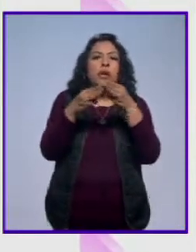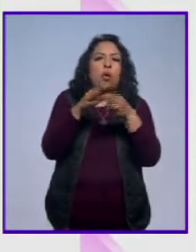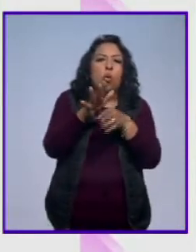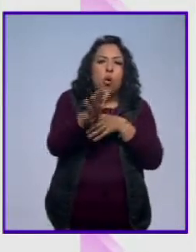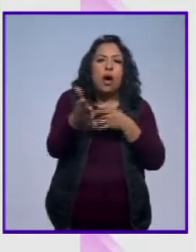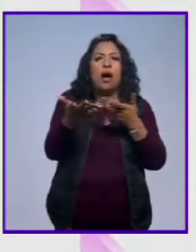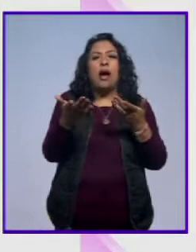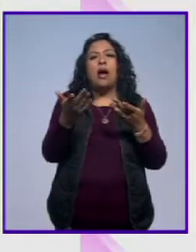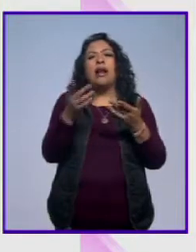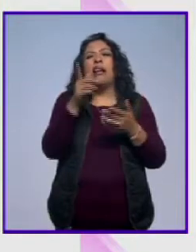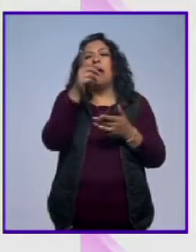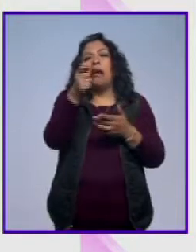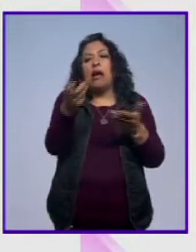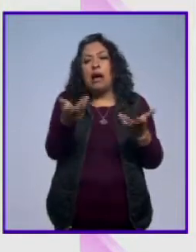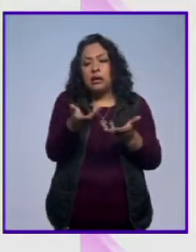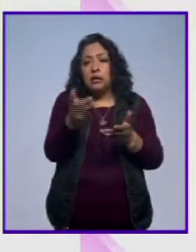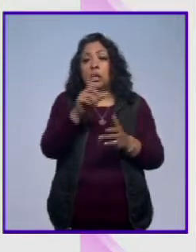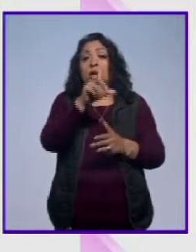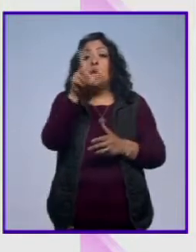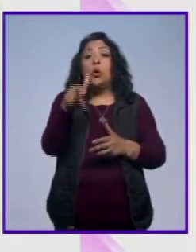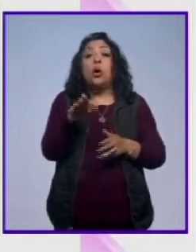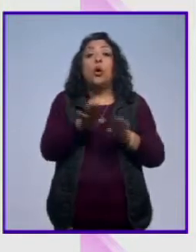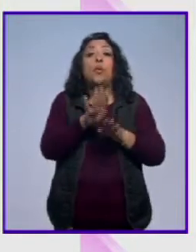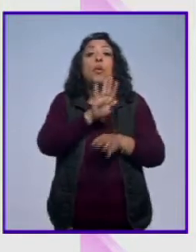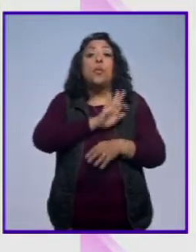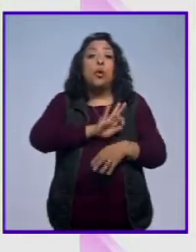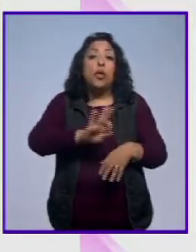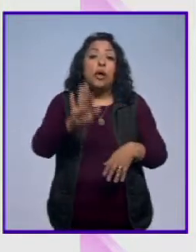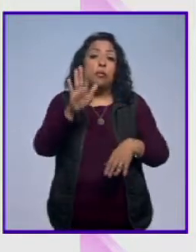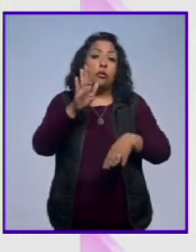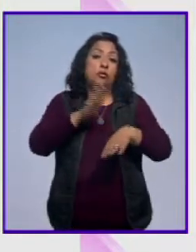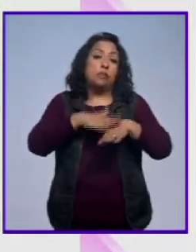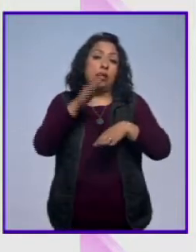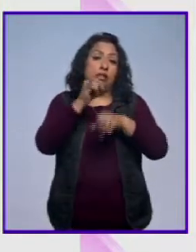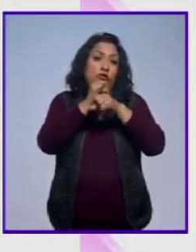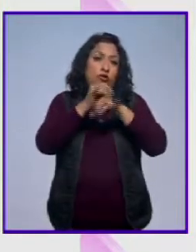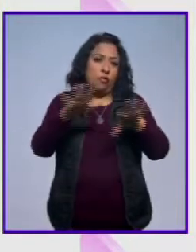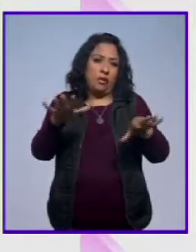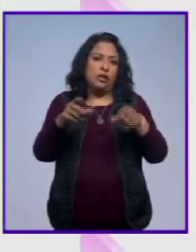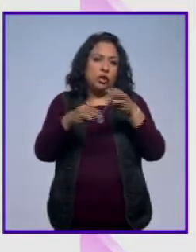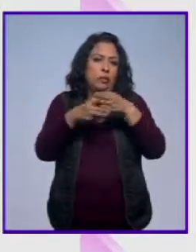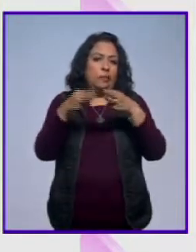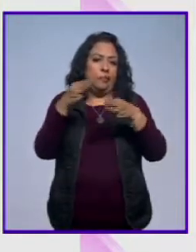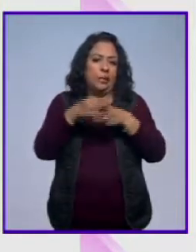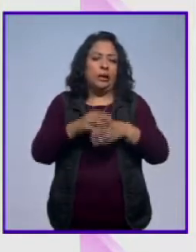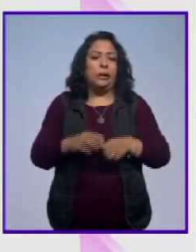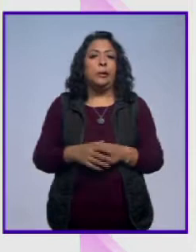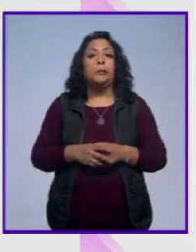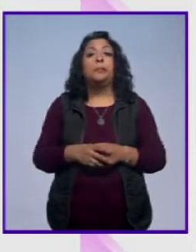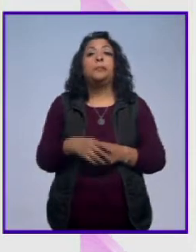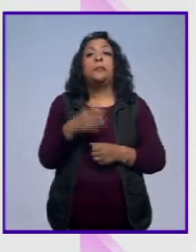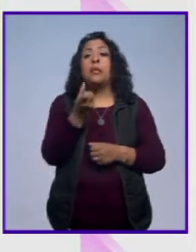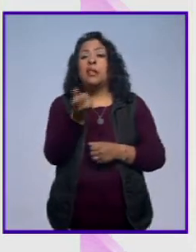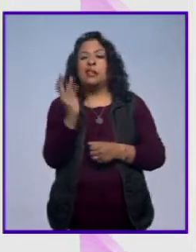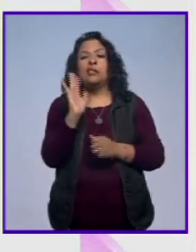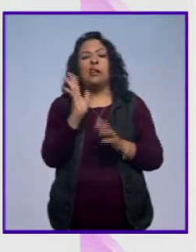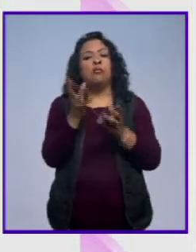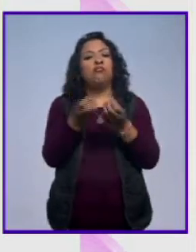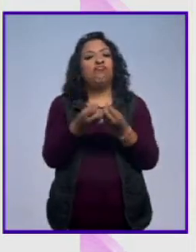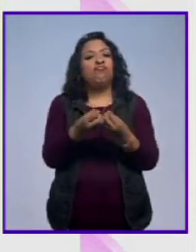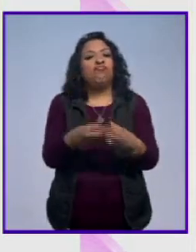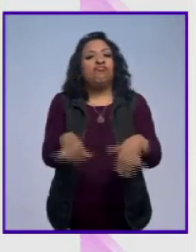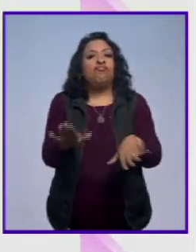hechos y cómo podíamos también llevarnos la mayor cantidad de información material. Hay unas que se han perdido por